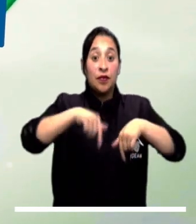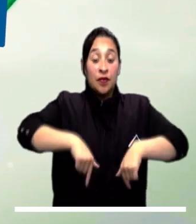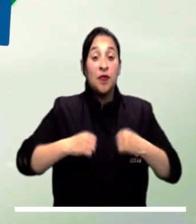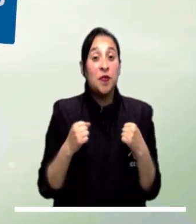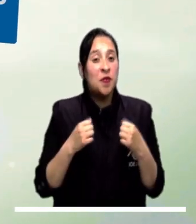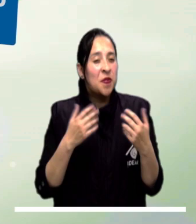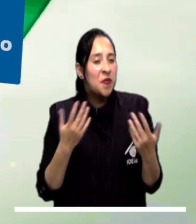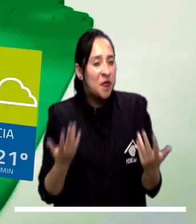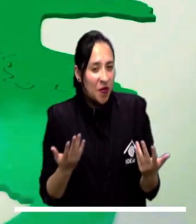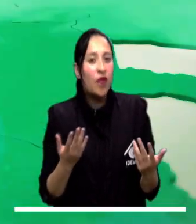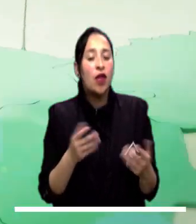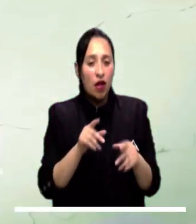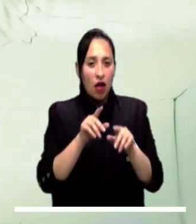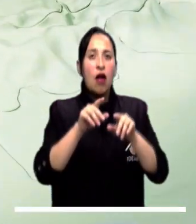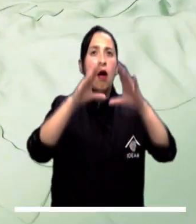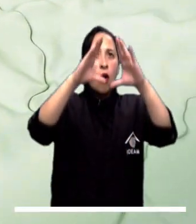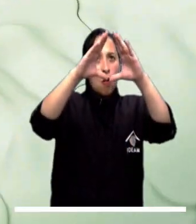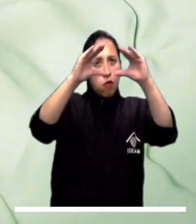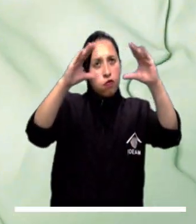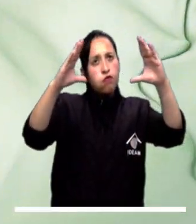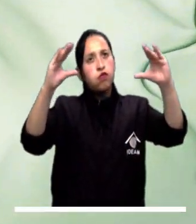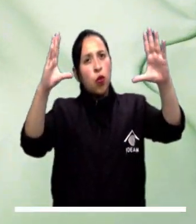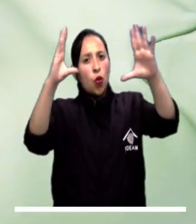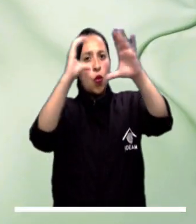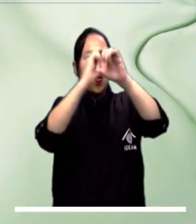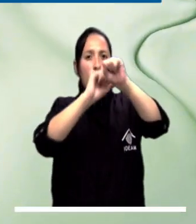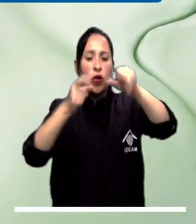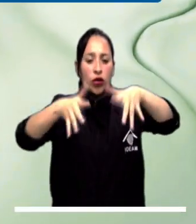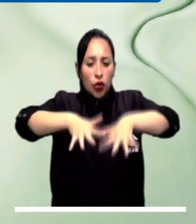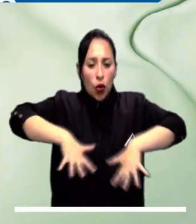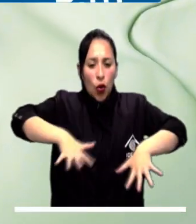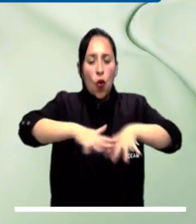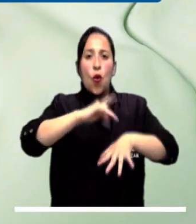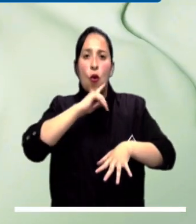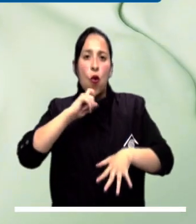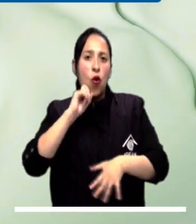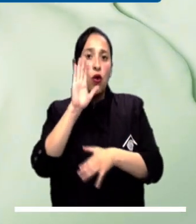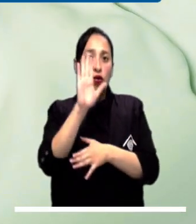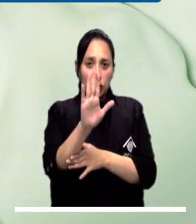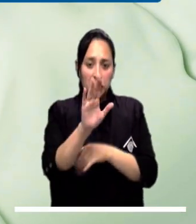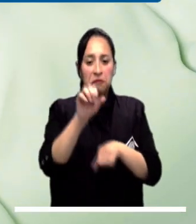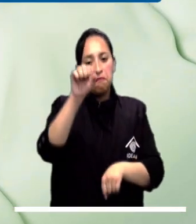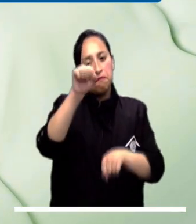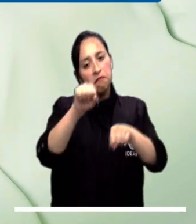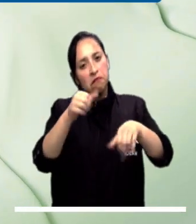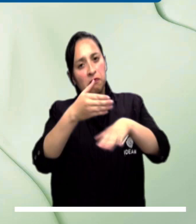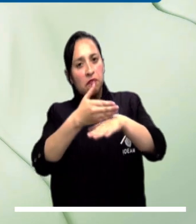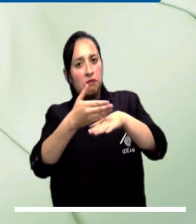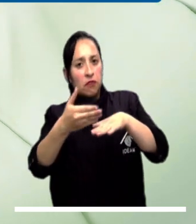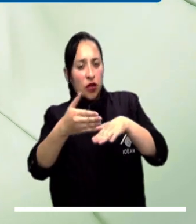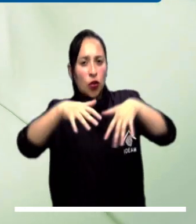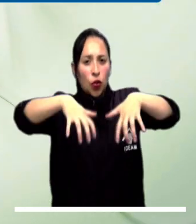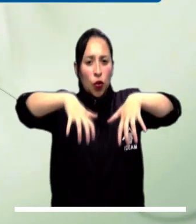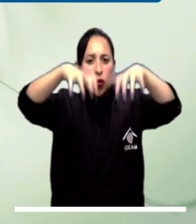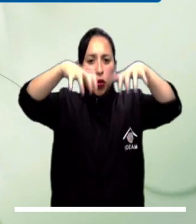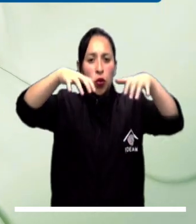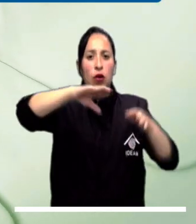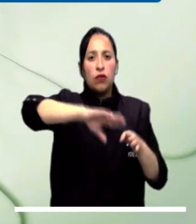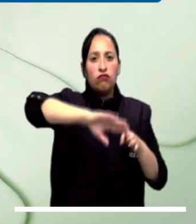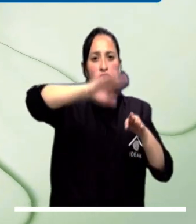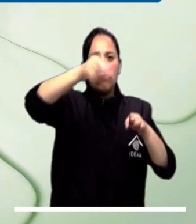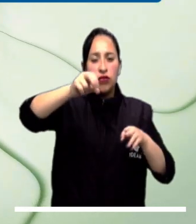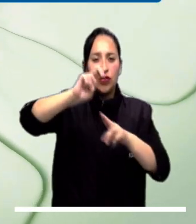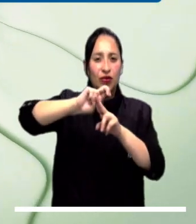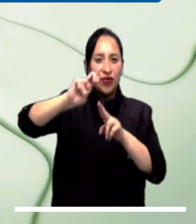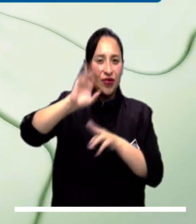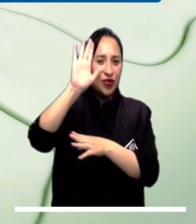Amazonas. La tarde de domingo en la capital del país puede traer alta nubosidad y tiempo seco sobre amplios sectores, aunque hay una